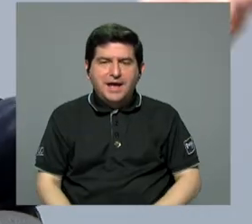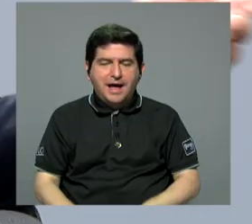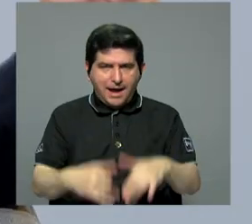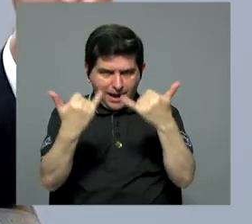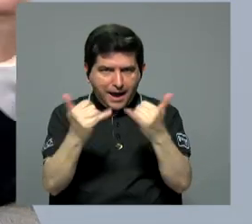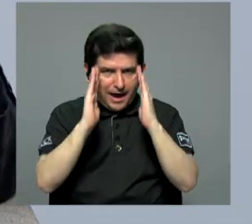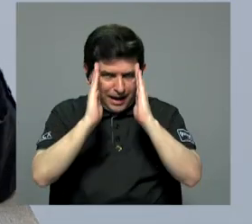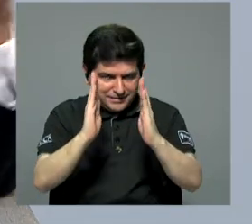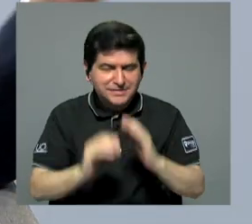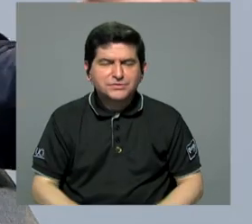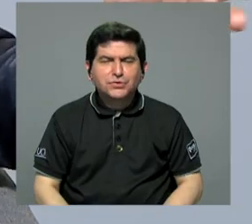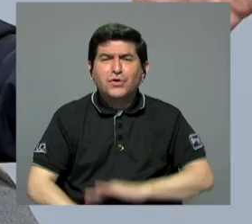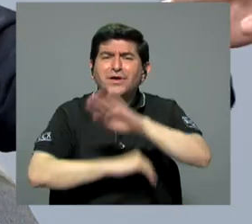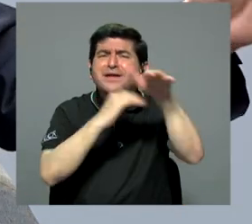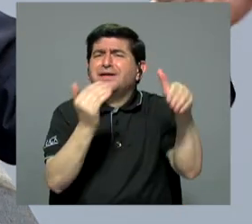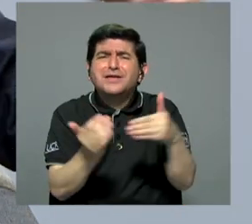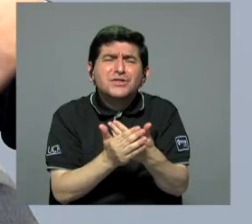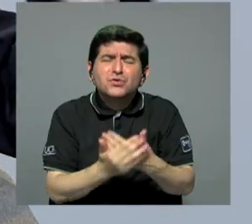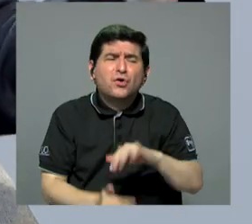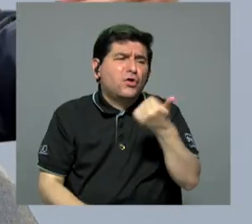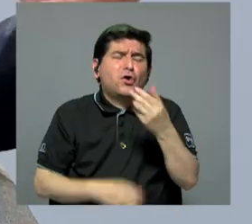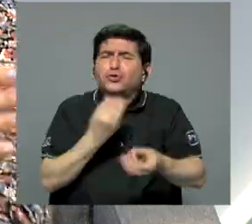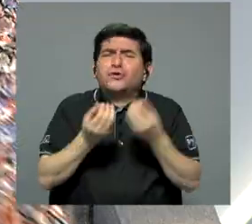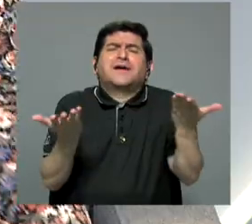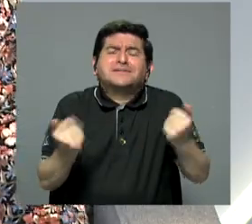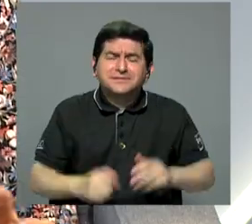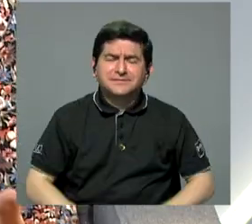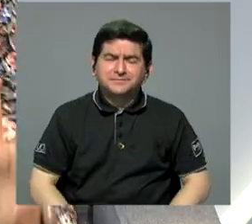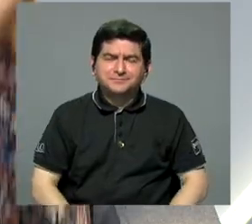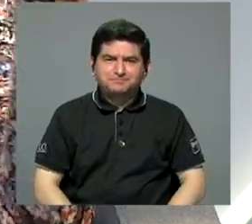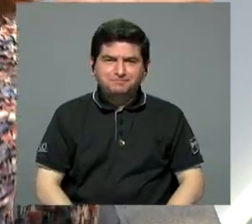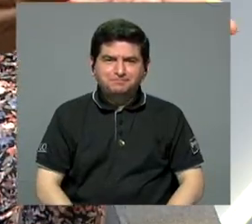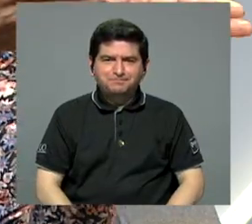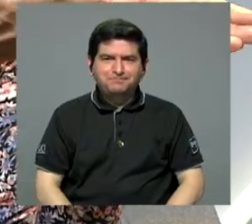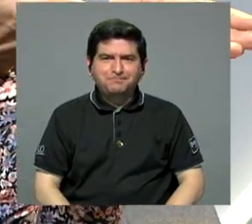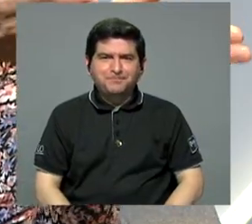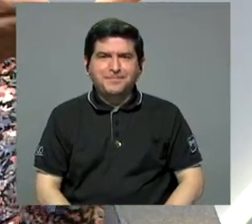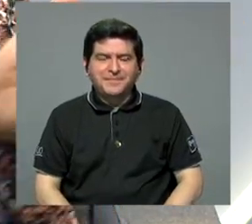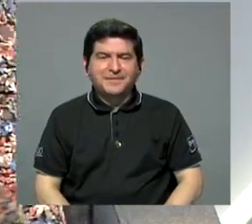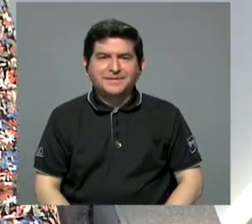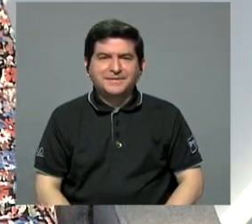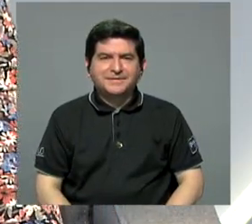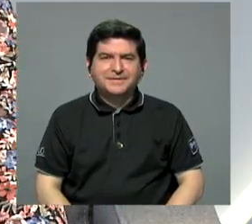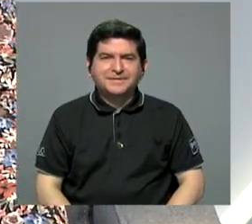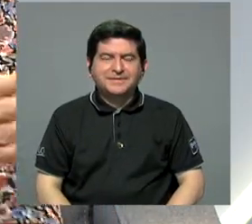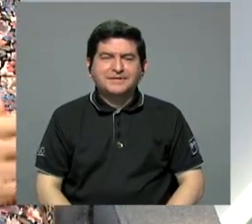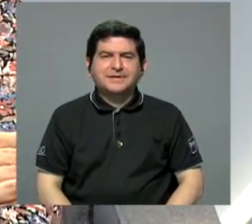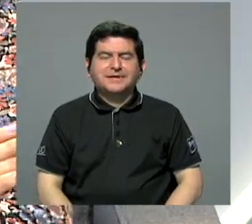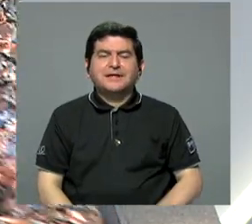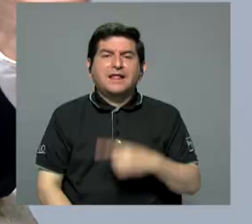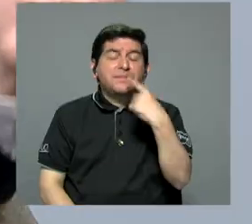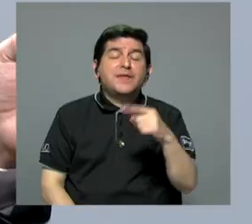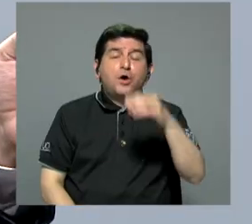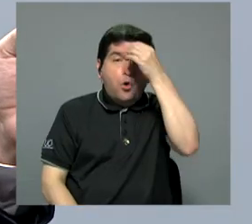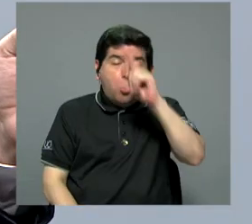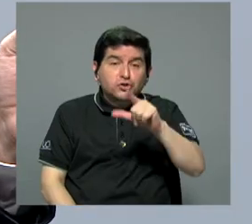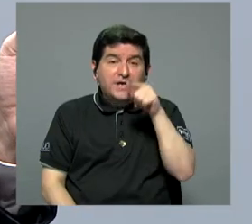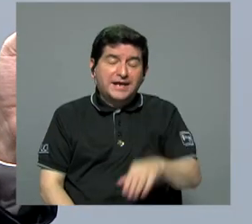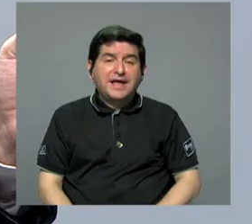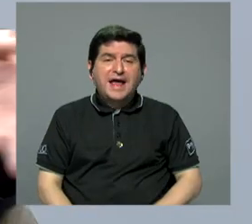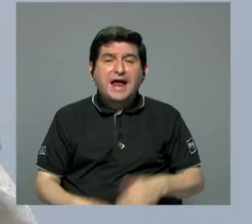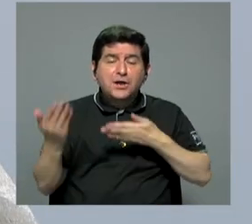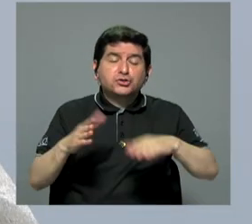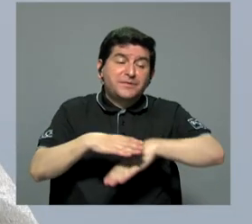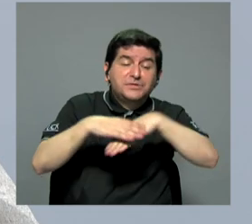vamos, ahí ¿Verdad? Y toda la... Fíjese que nosotros tenemos... Bueno, usted ya lo dijo, como Oscar, especializaría Especialistas en cirugía general,